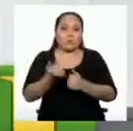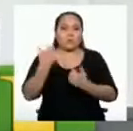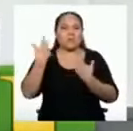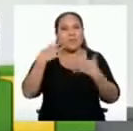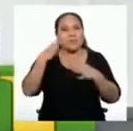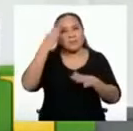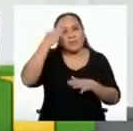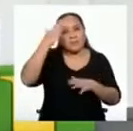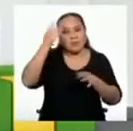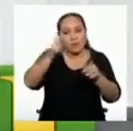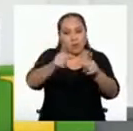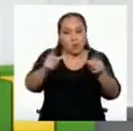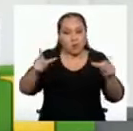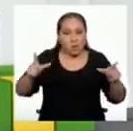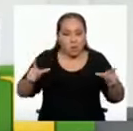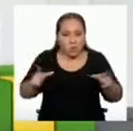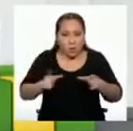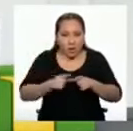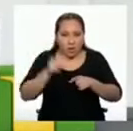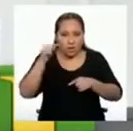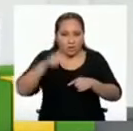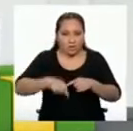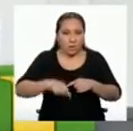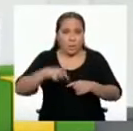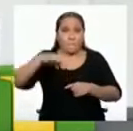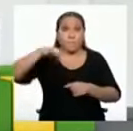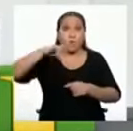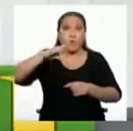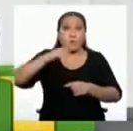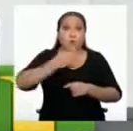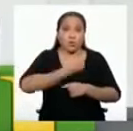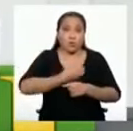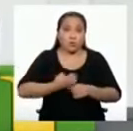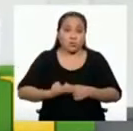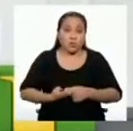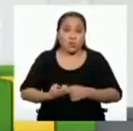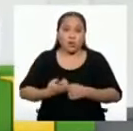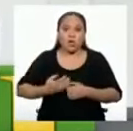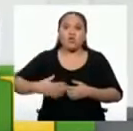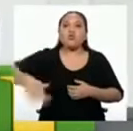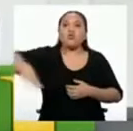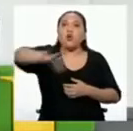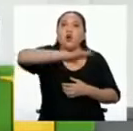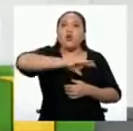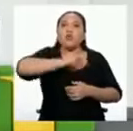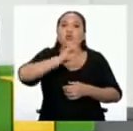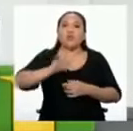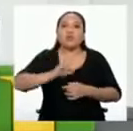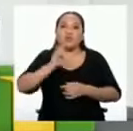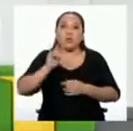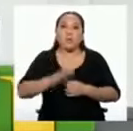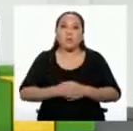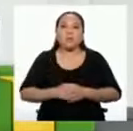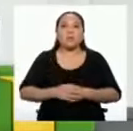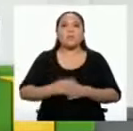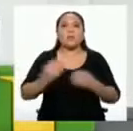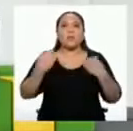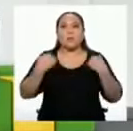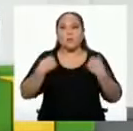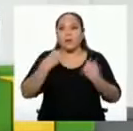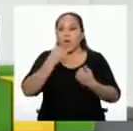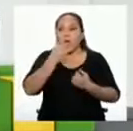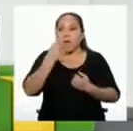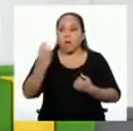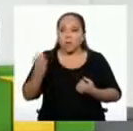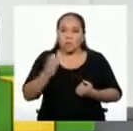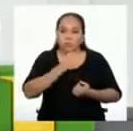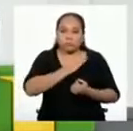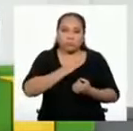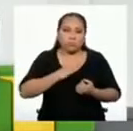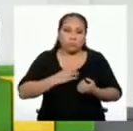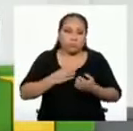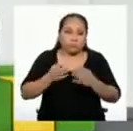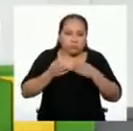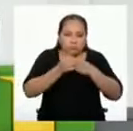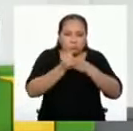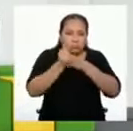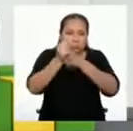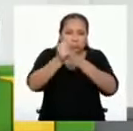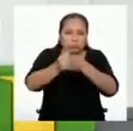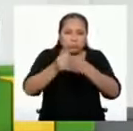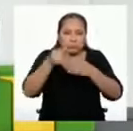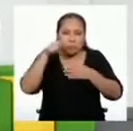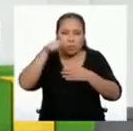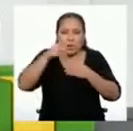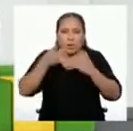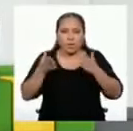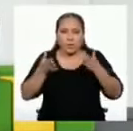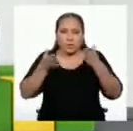que los espacios públicos son de uso de todas las personas, es por ese mismo hecho que debemos tener algunas conductas orientadas al cuidado de tales